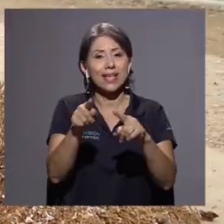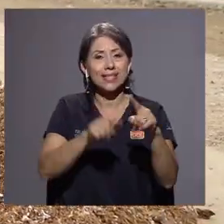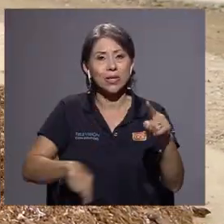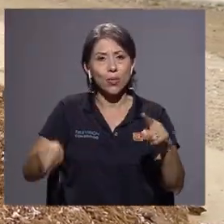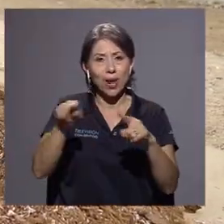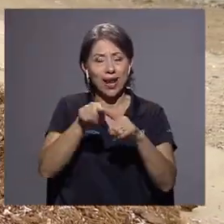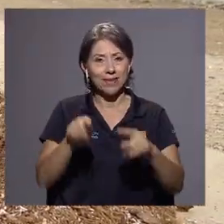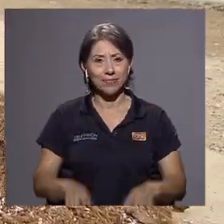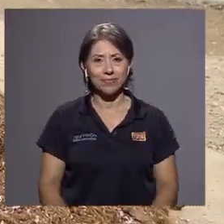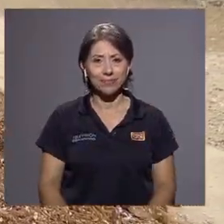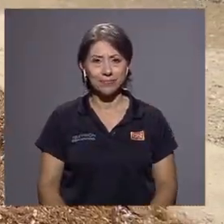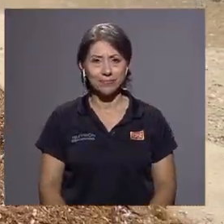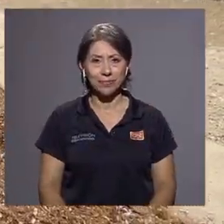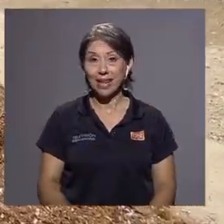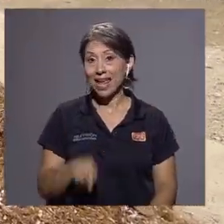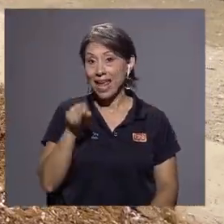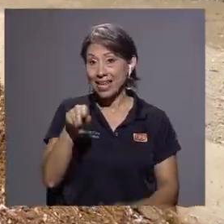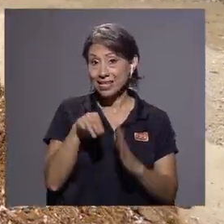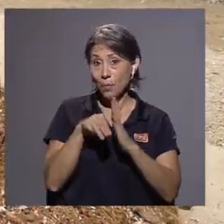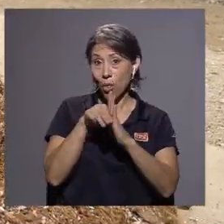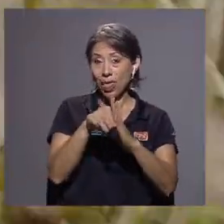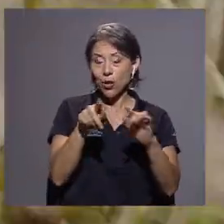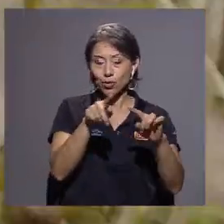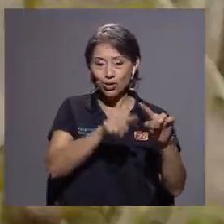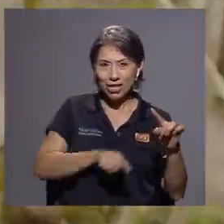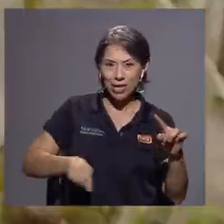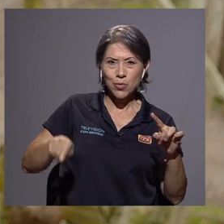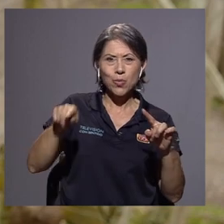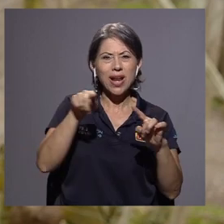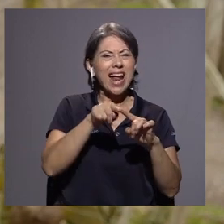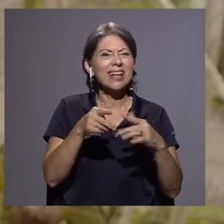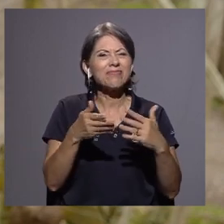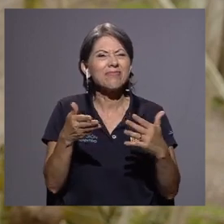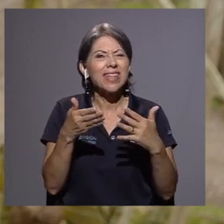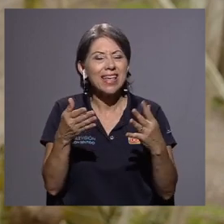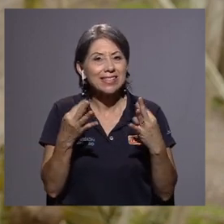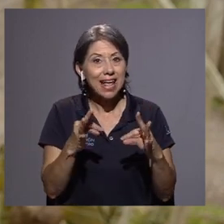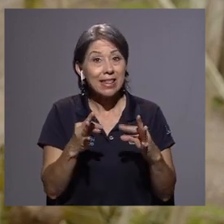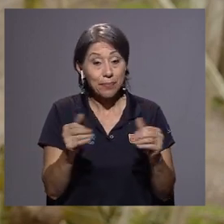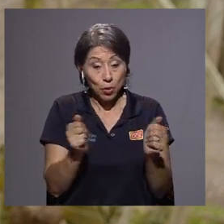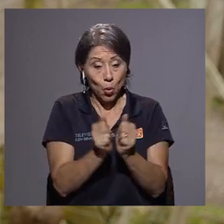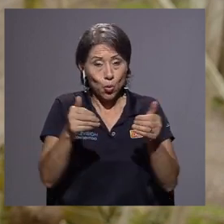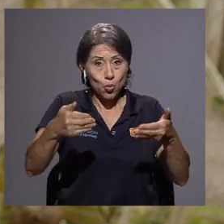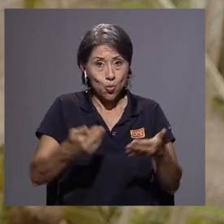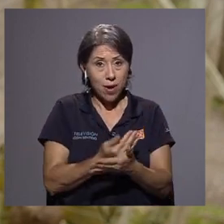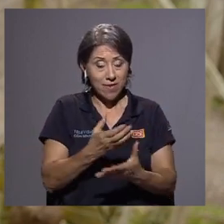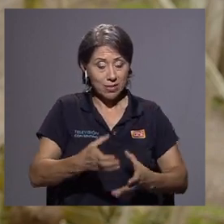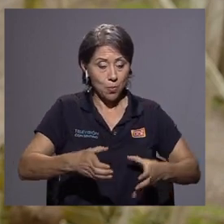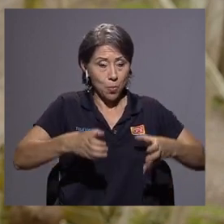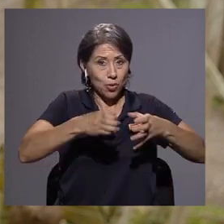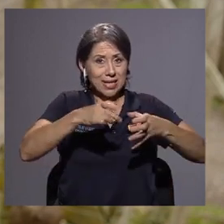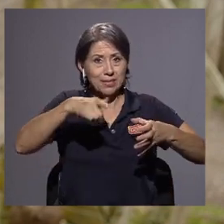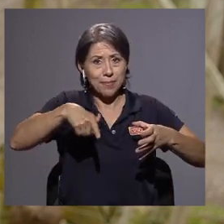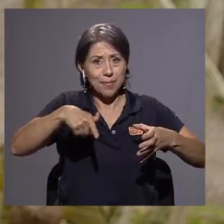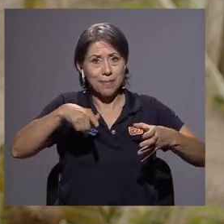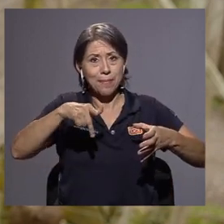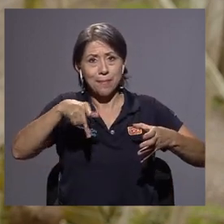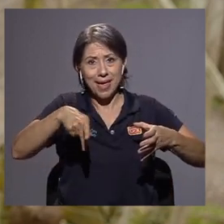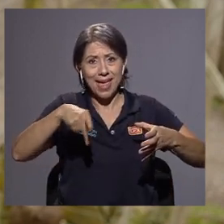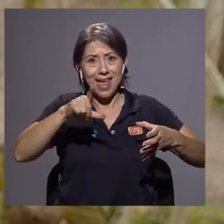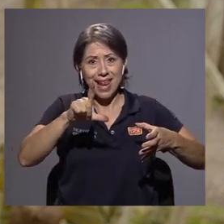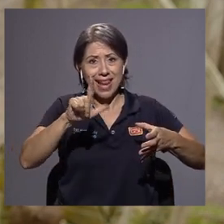circular. Este modelo circular lo que trata es con las nuevas bolsas compostables o las bolsas de PLA,